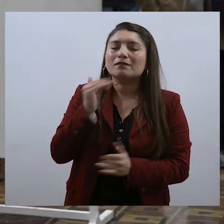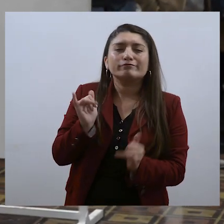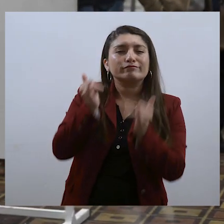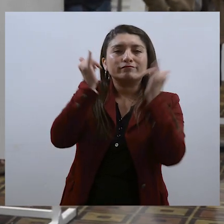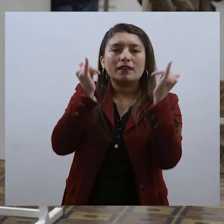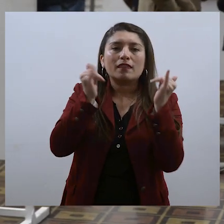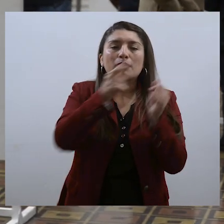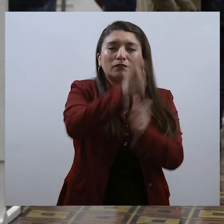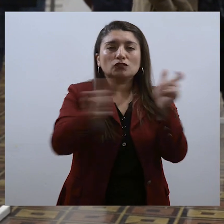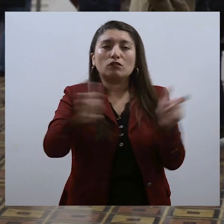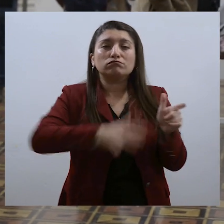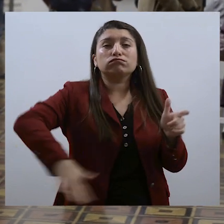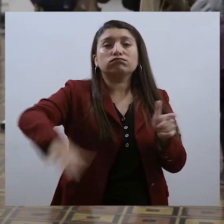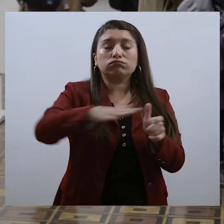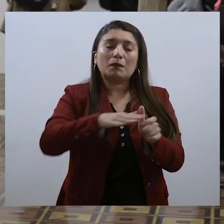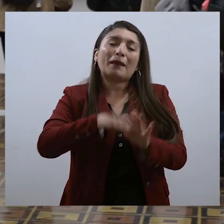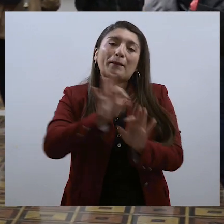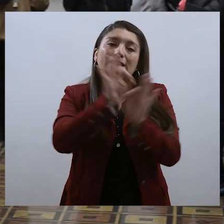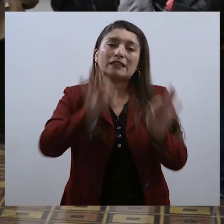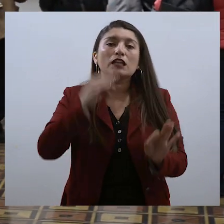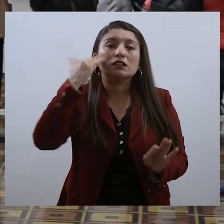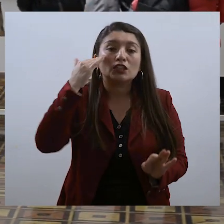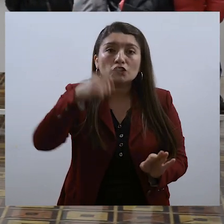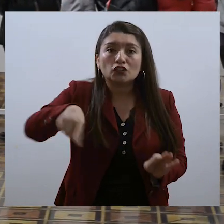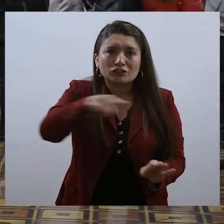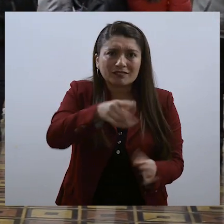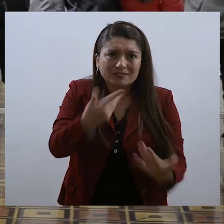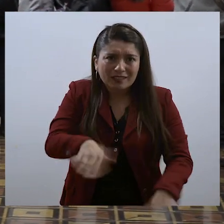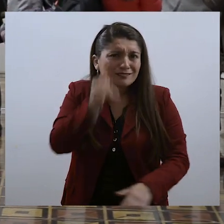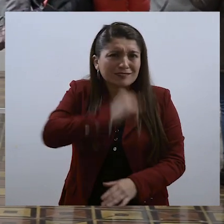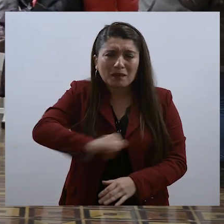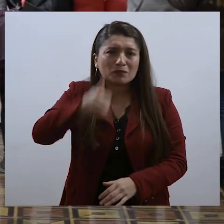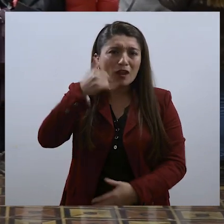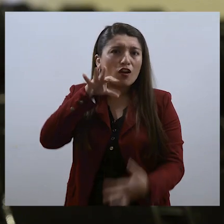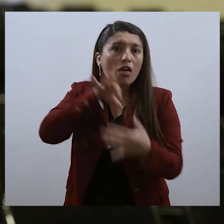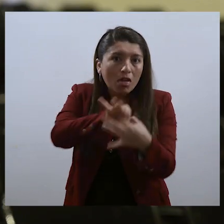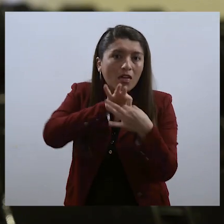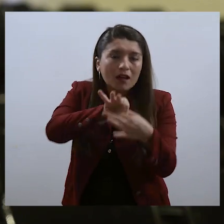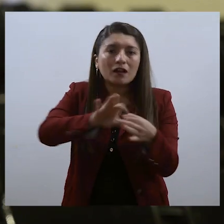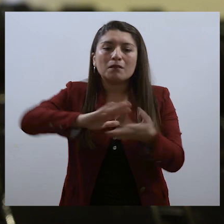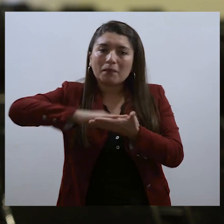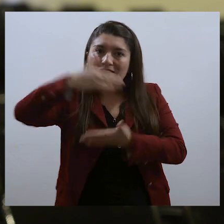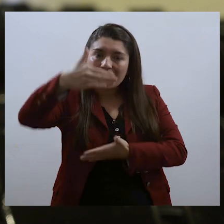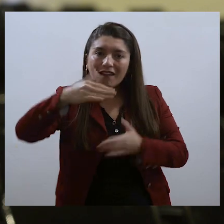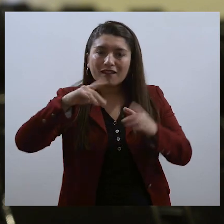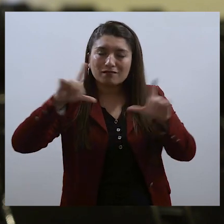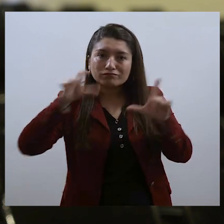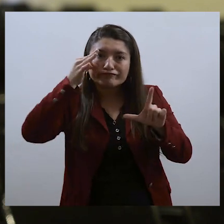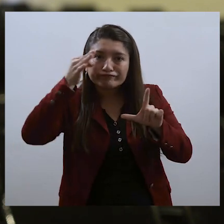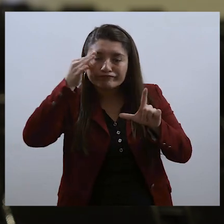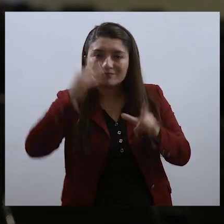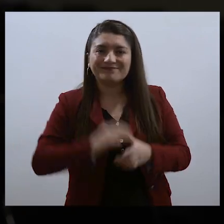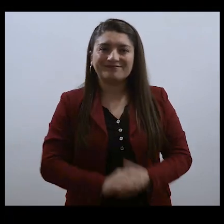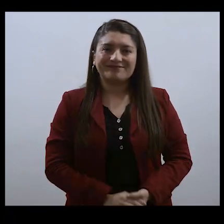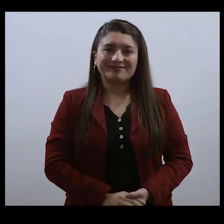deleite a nivel de la población y particularmente a nivel de los niños que están tan conectados siempre a sus celulares, a la pantalla de